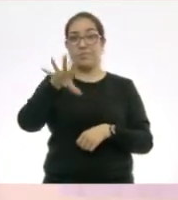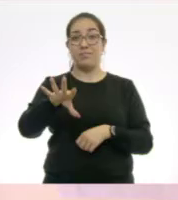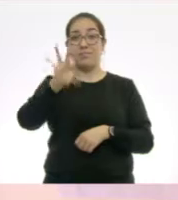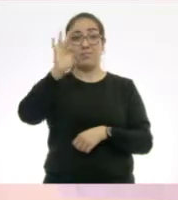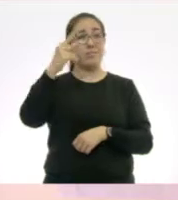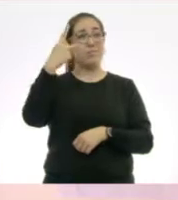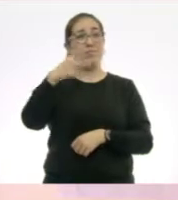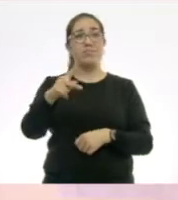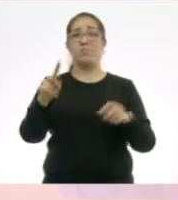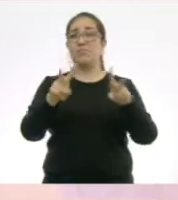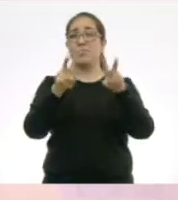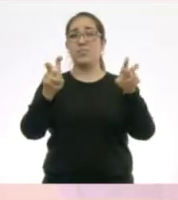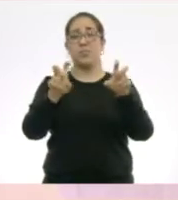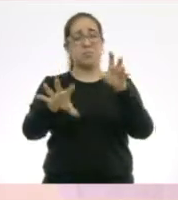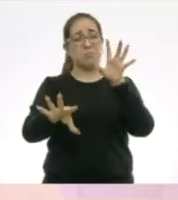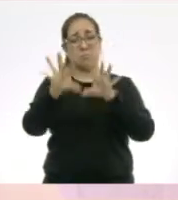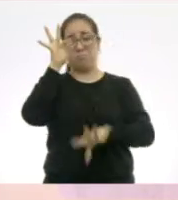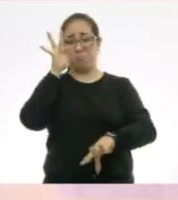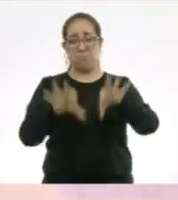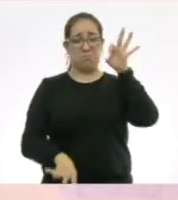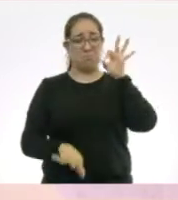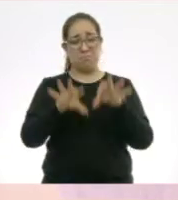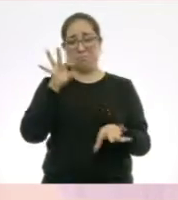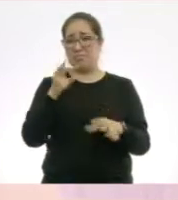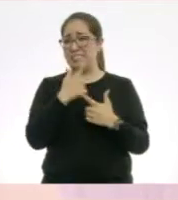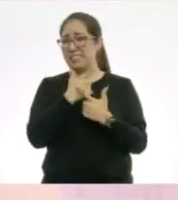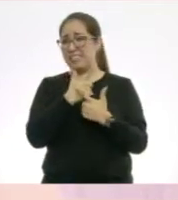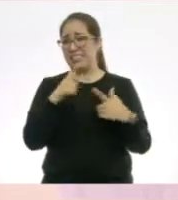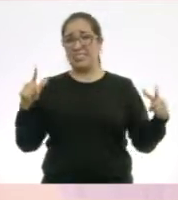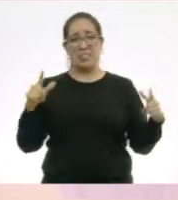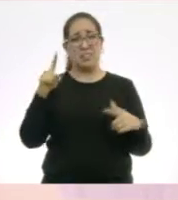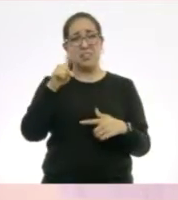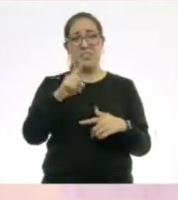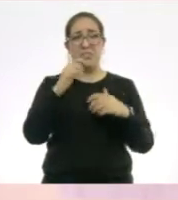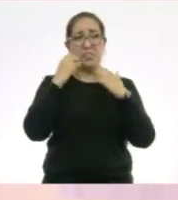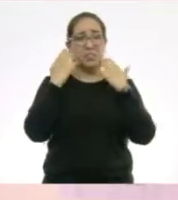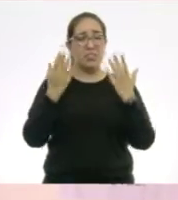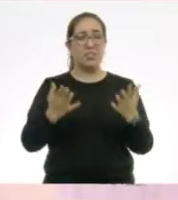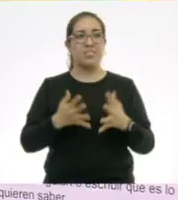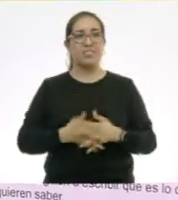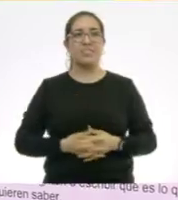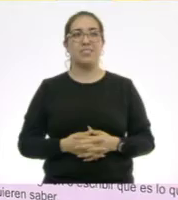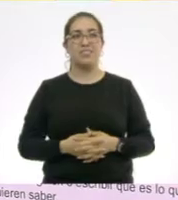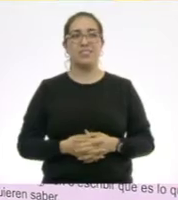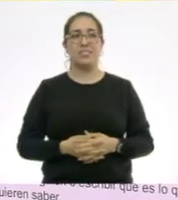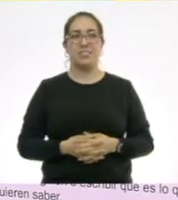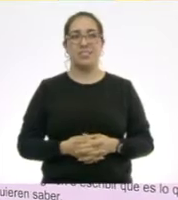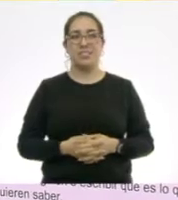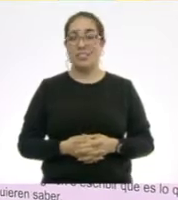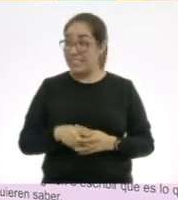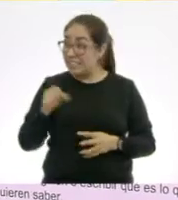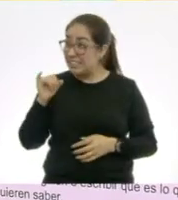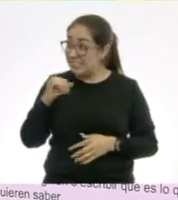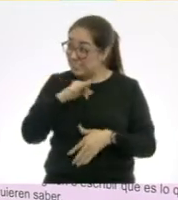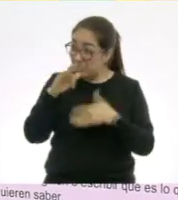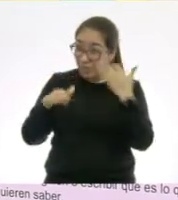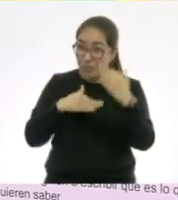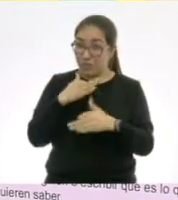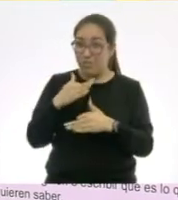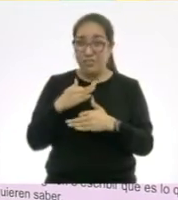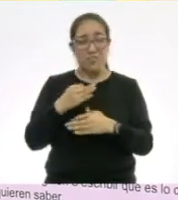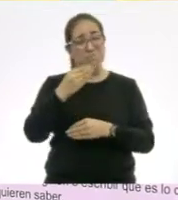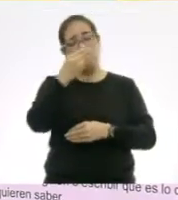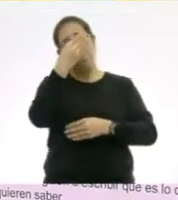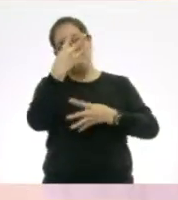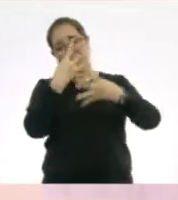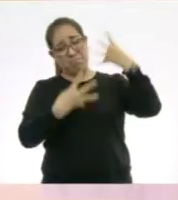tema, el tema que ustedes quieran, de lo que ustedes quieran hablar. ¿De verdad? ¿De verdad? ¿De verdad? ¿Así? Así es lo que tú